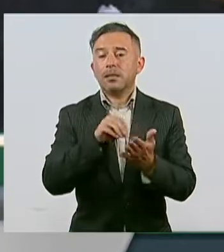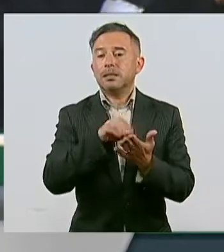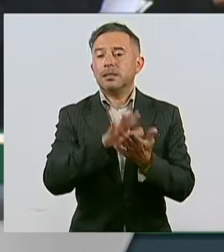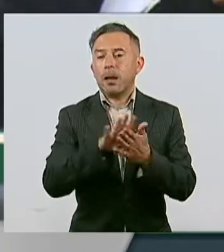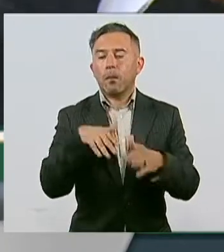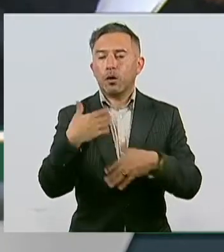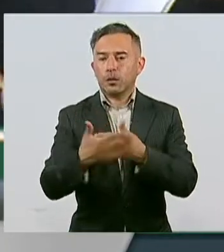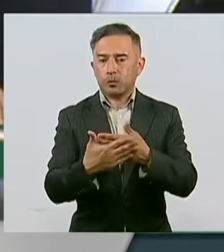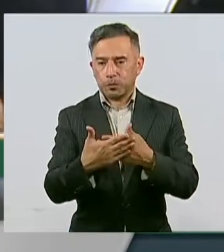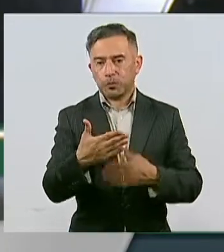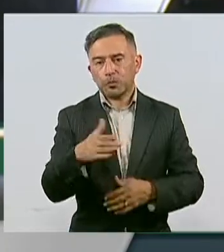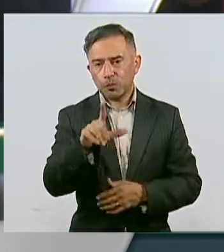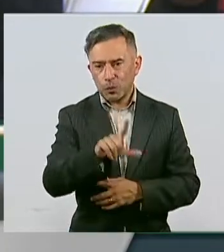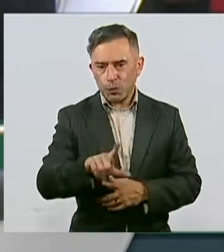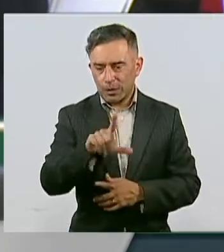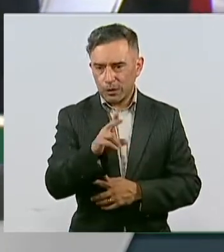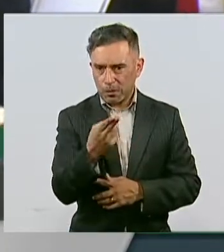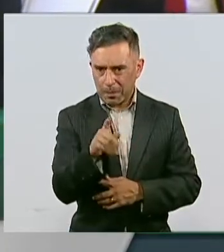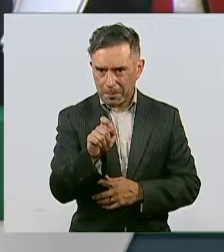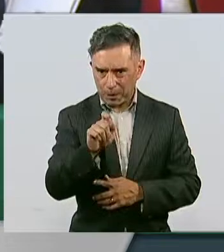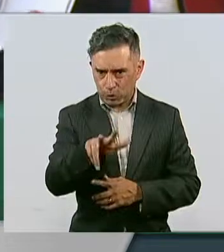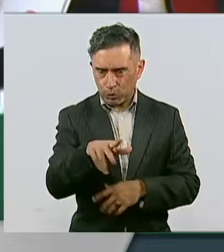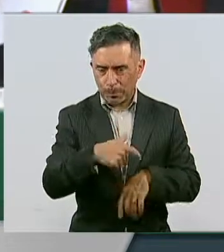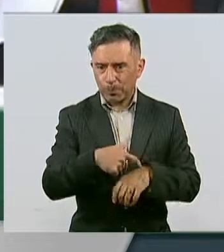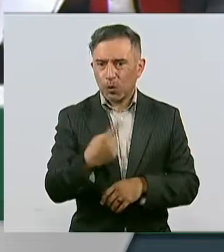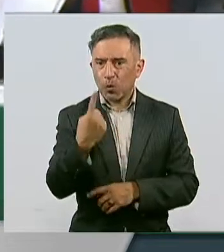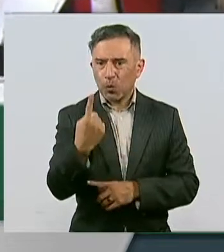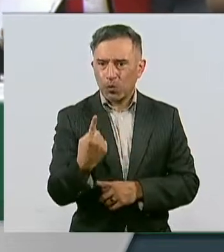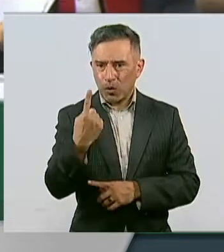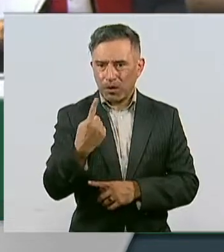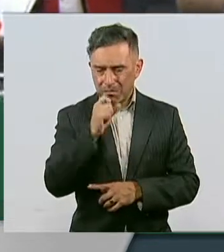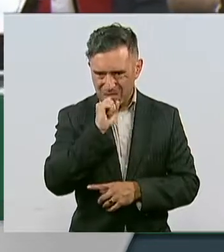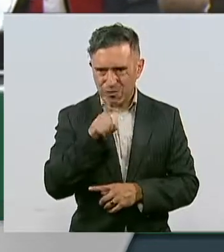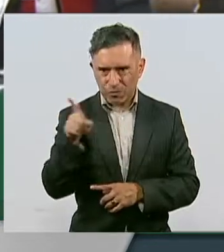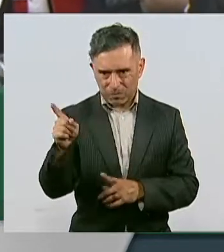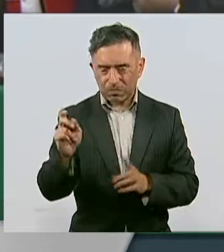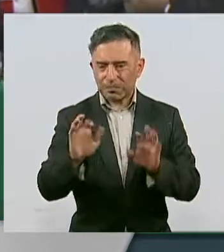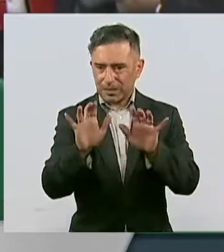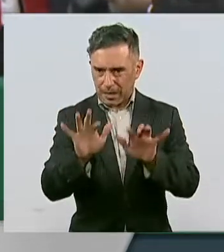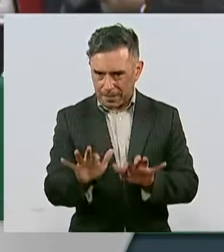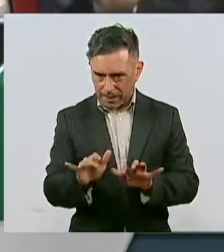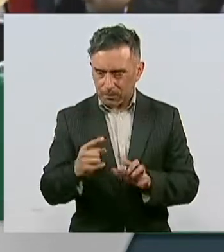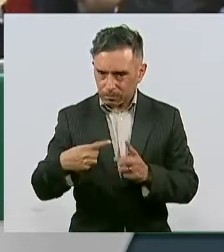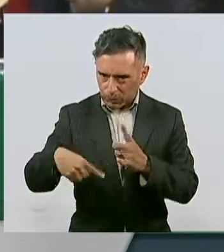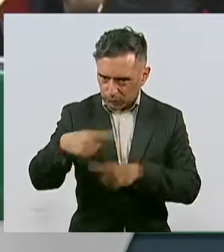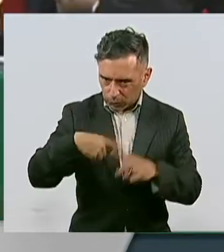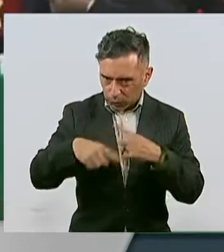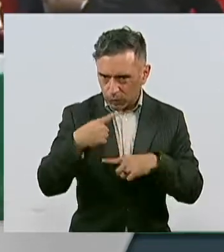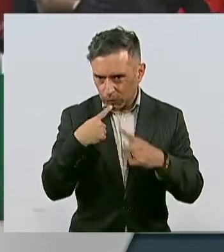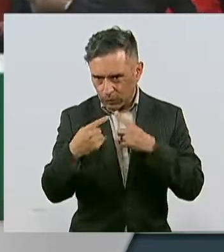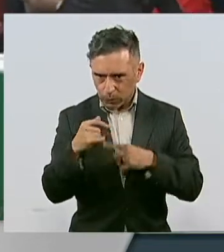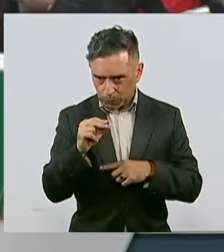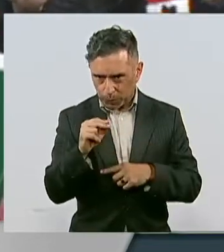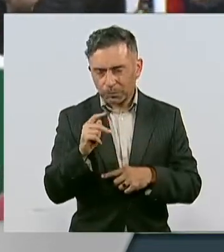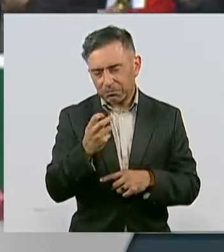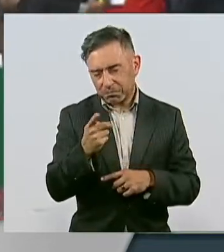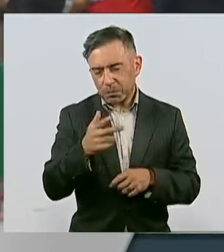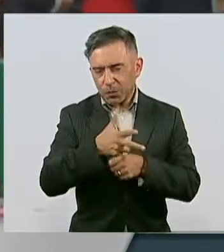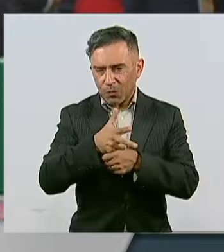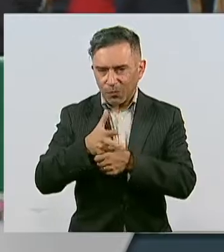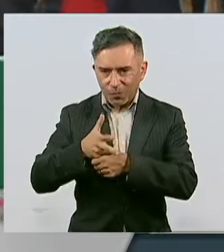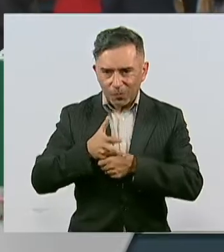28 de noviembre a las 13 horas para discutir este dictamen, de lo cual, por supuesto, le vamos a estar